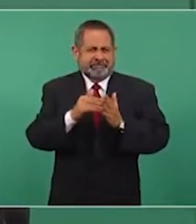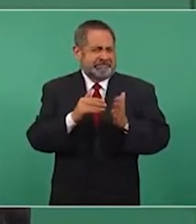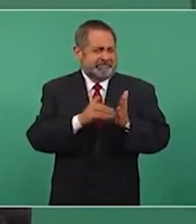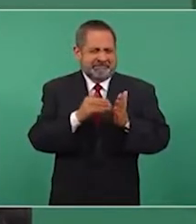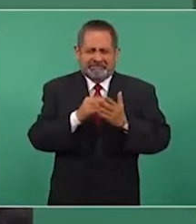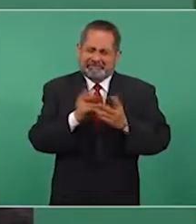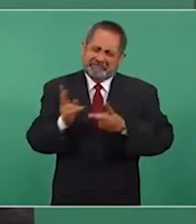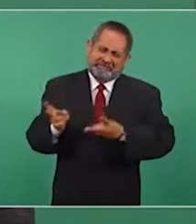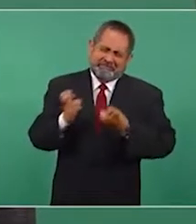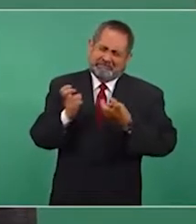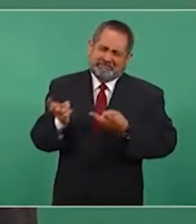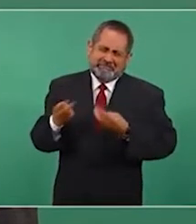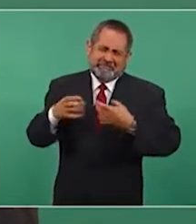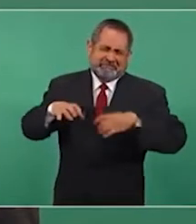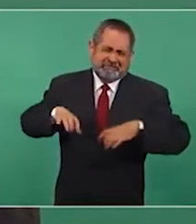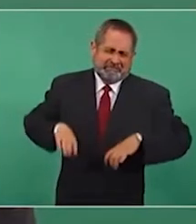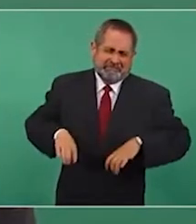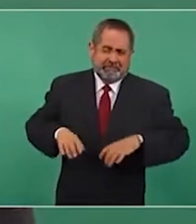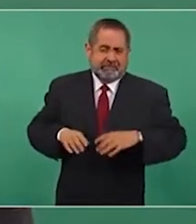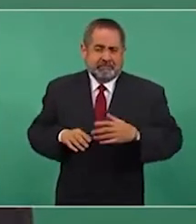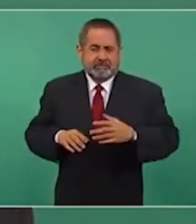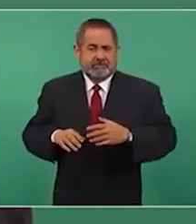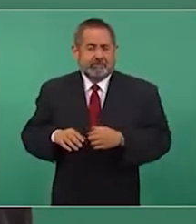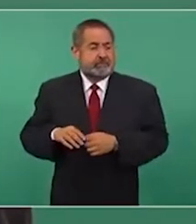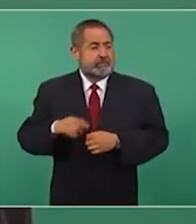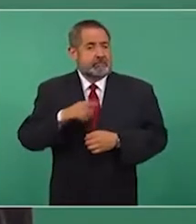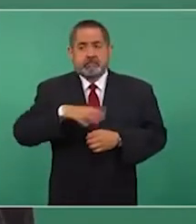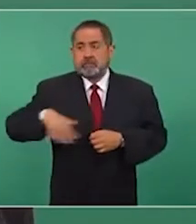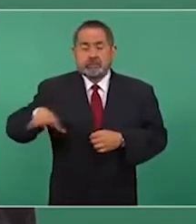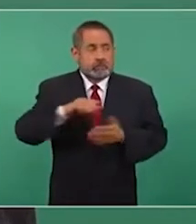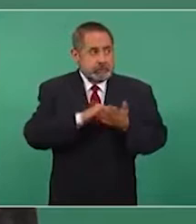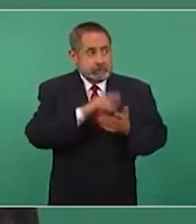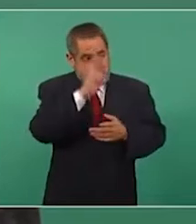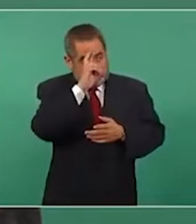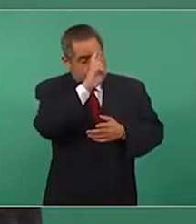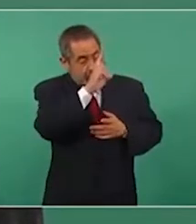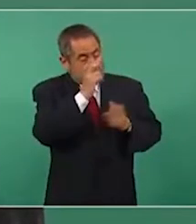pesos y no perdían ni su respetabilidad,